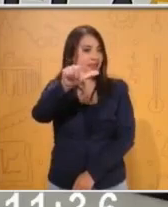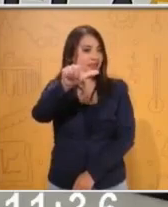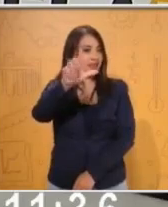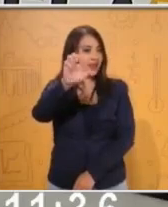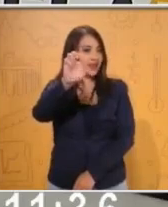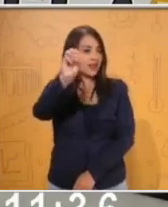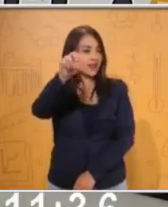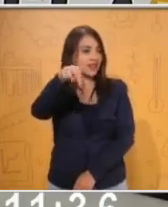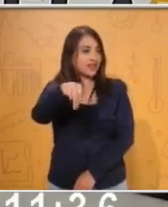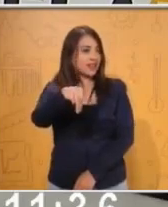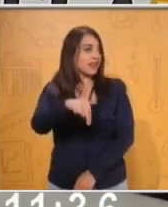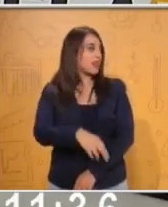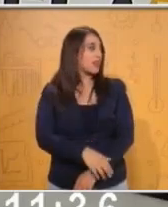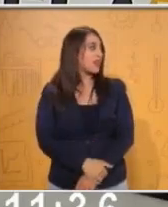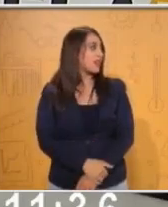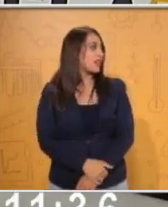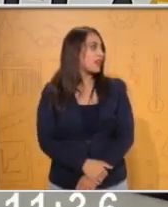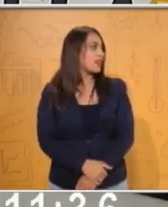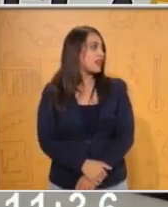¿Listos?